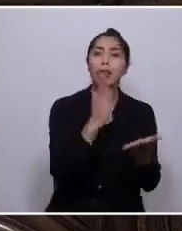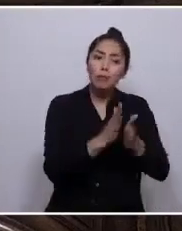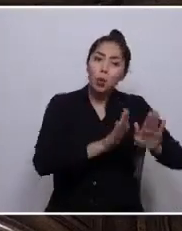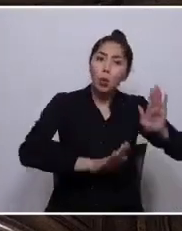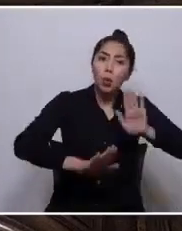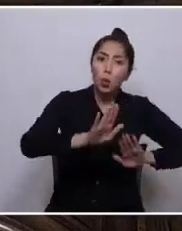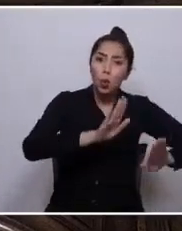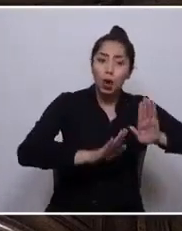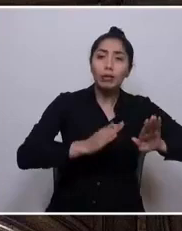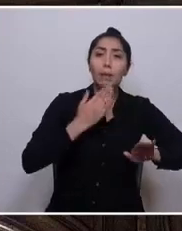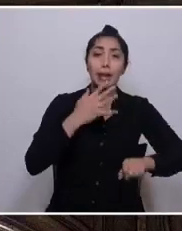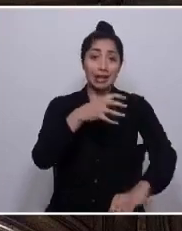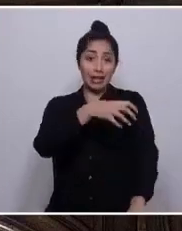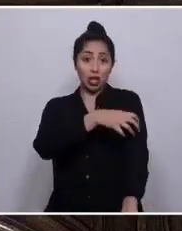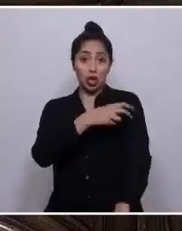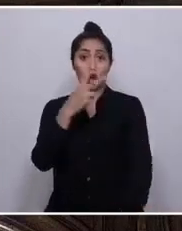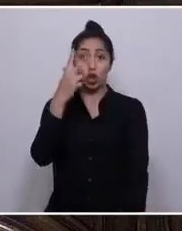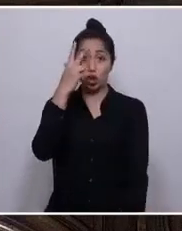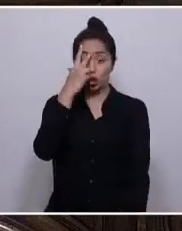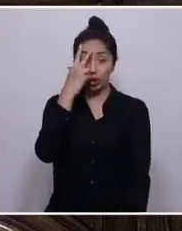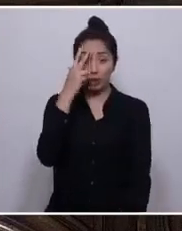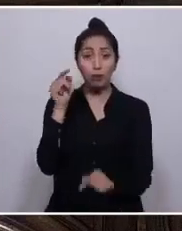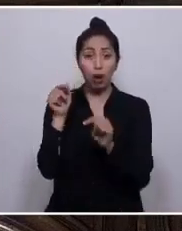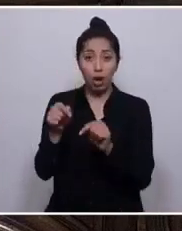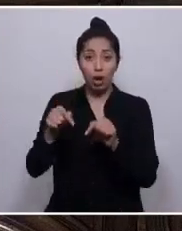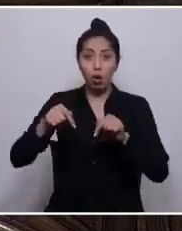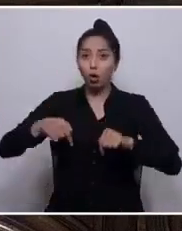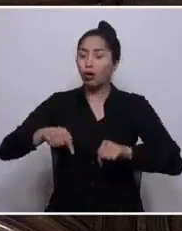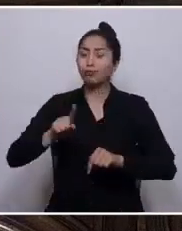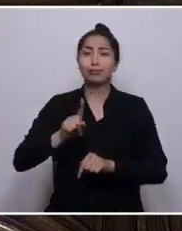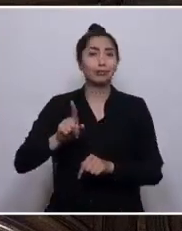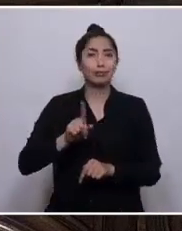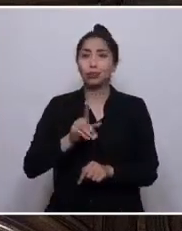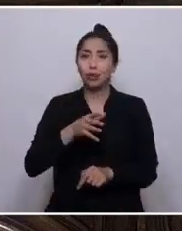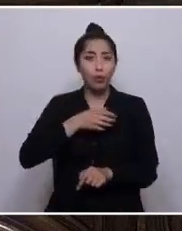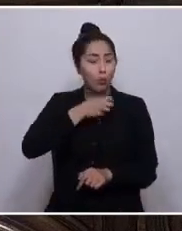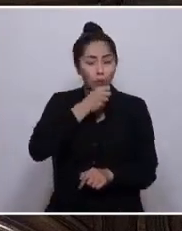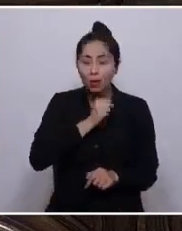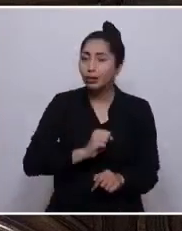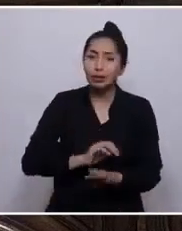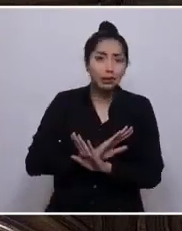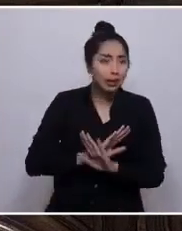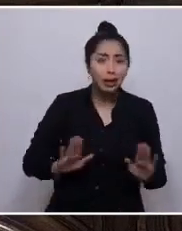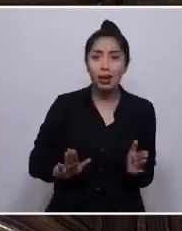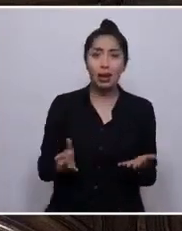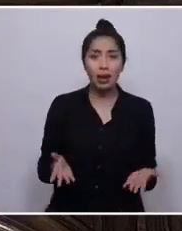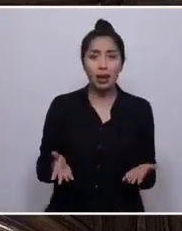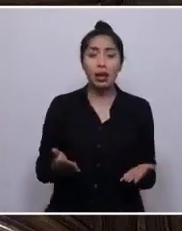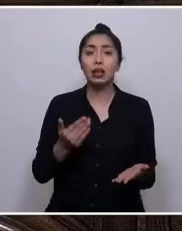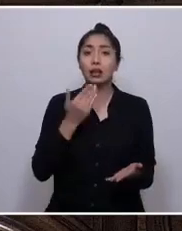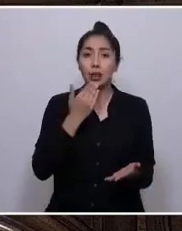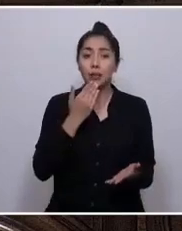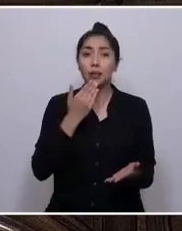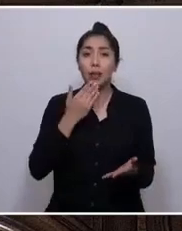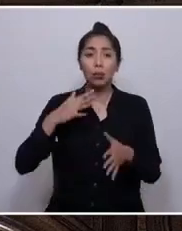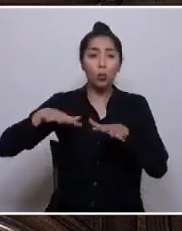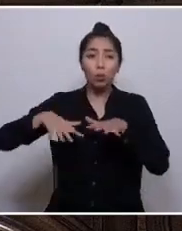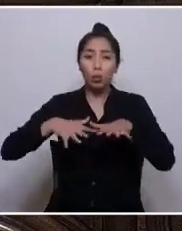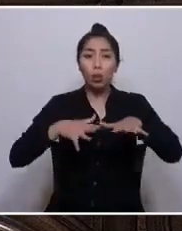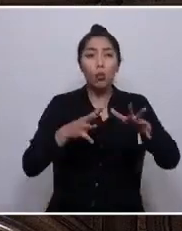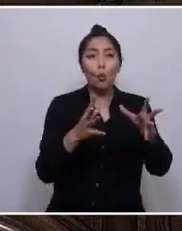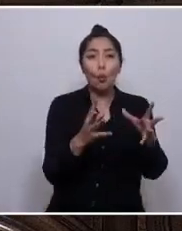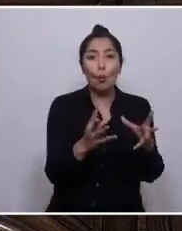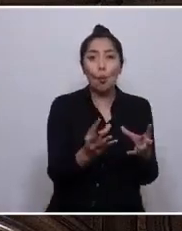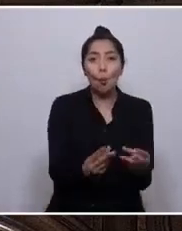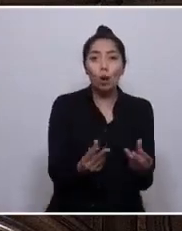región de Coquimbo, que fuera el granero de Chile, hoy no resiste más. Vive el despoblamiento de sus valles. El impacto